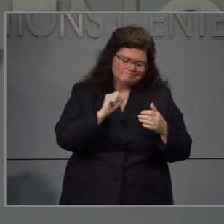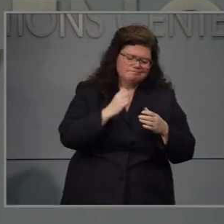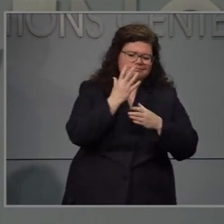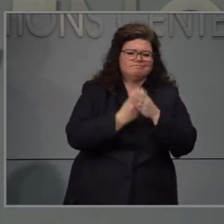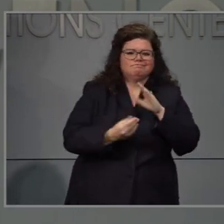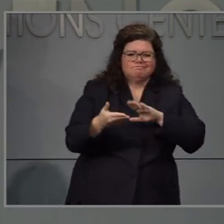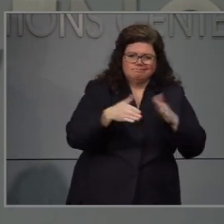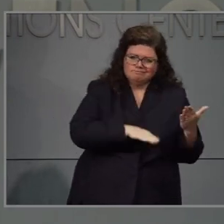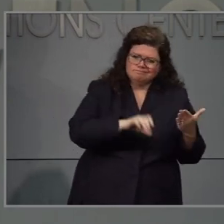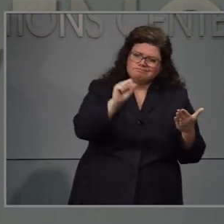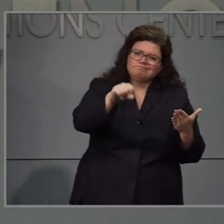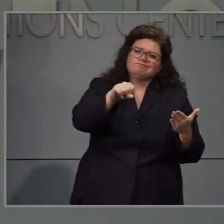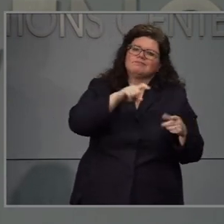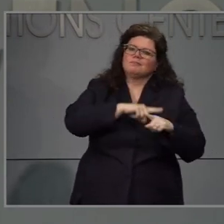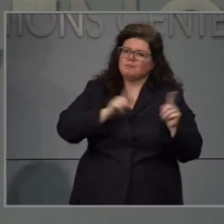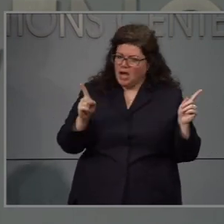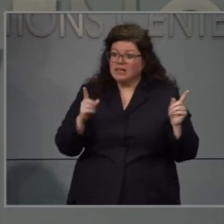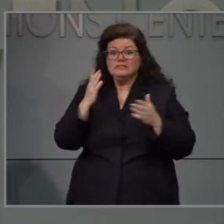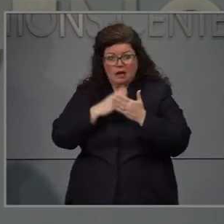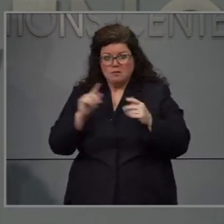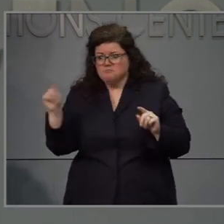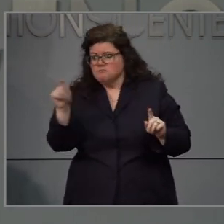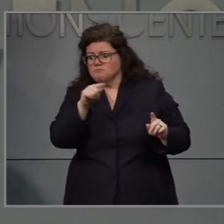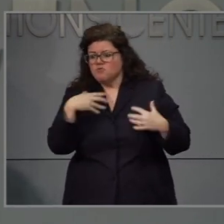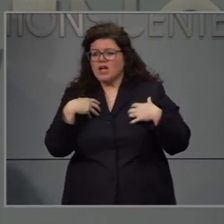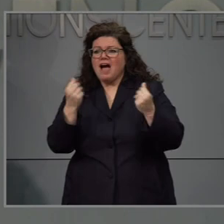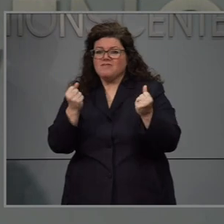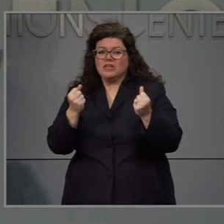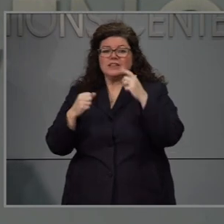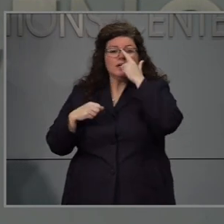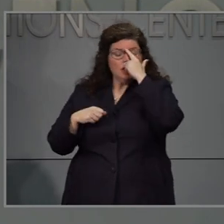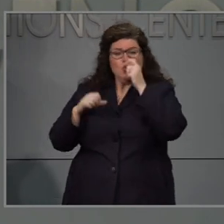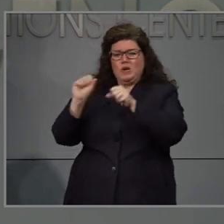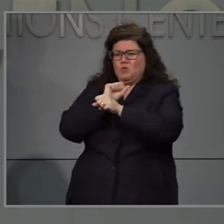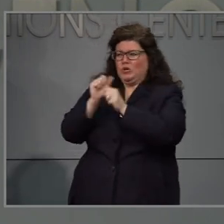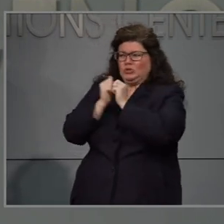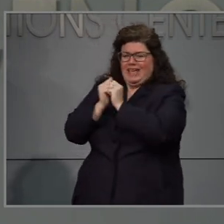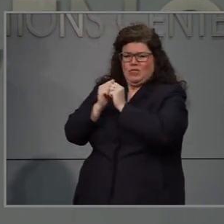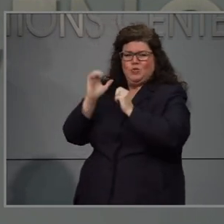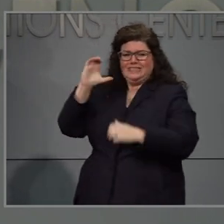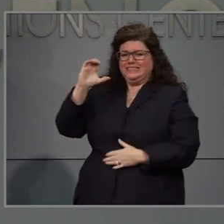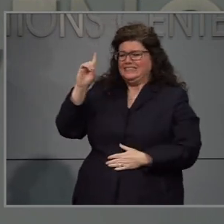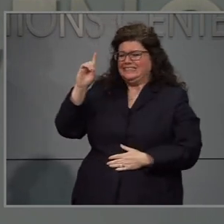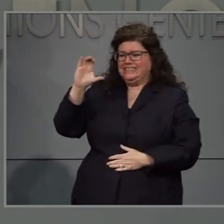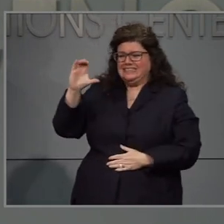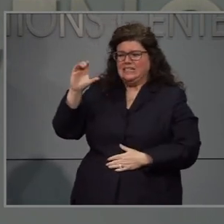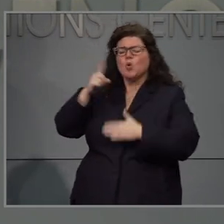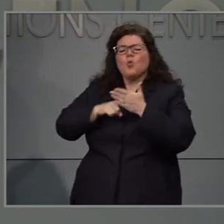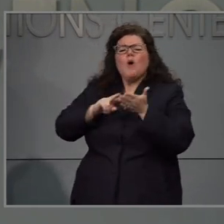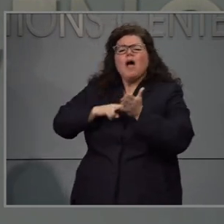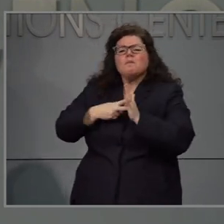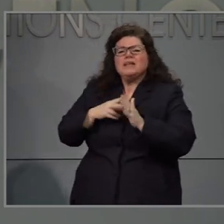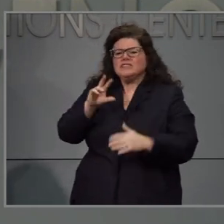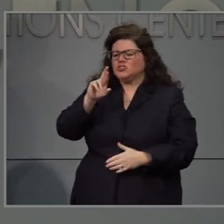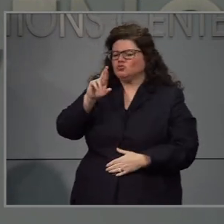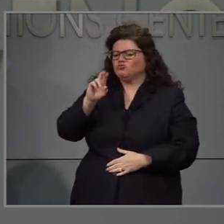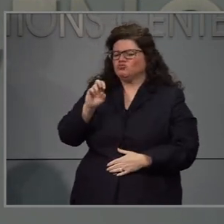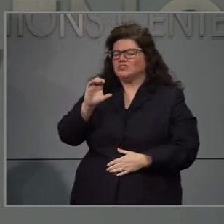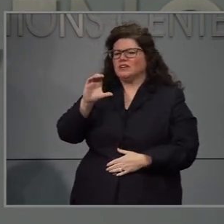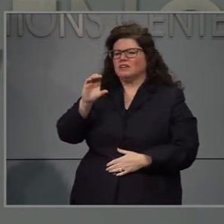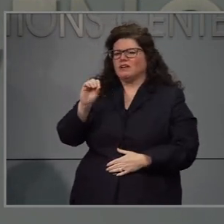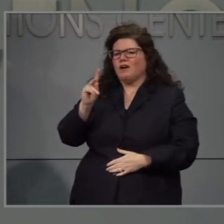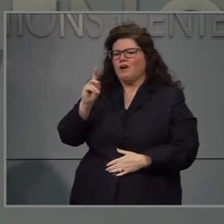gran mayoría se están recuperando. Colaboramos con los CDC bajo un entendimiento de cómo definir la palabra